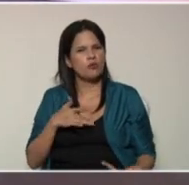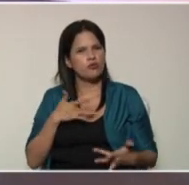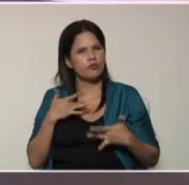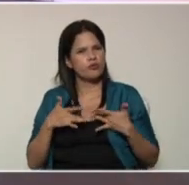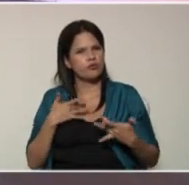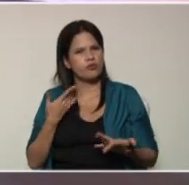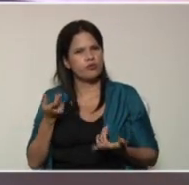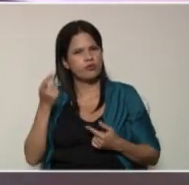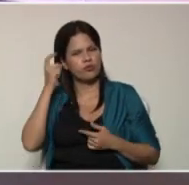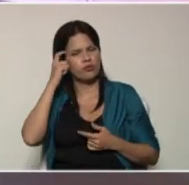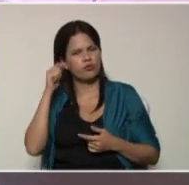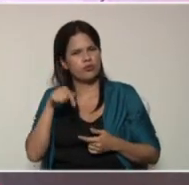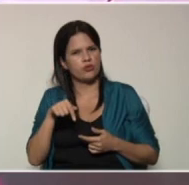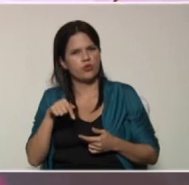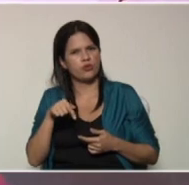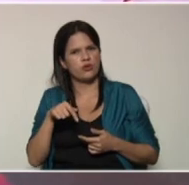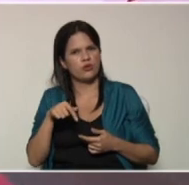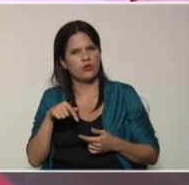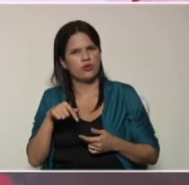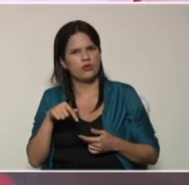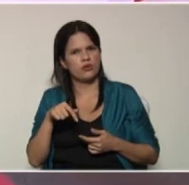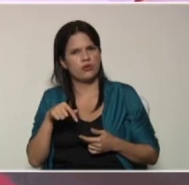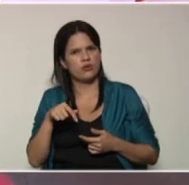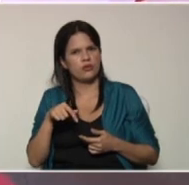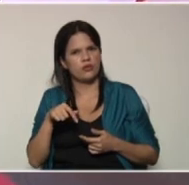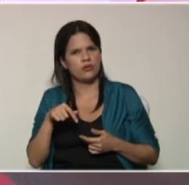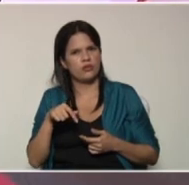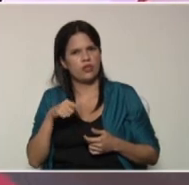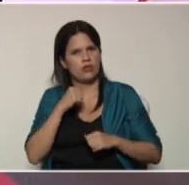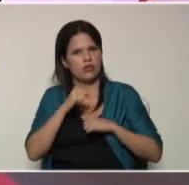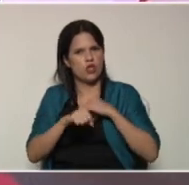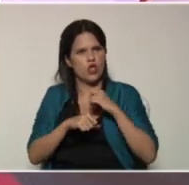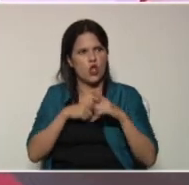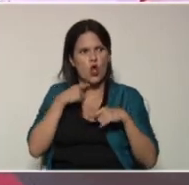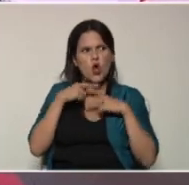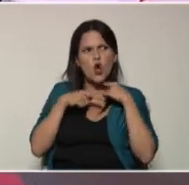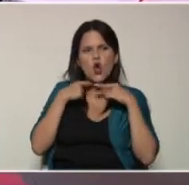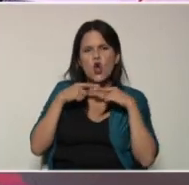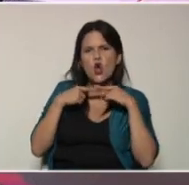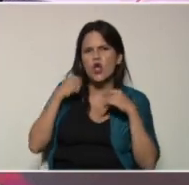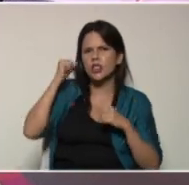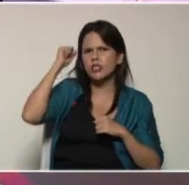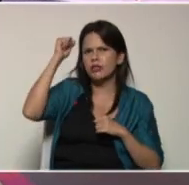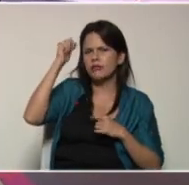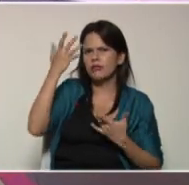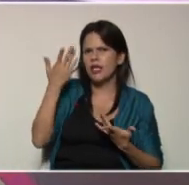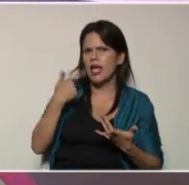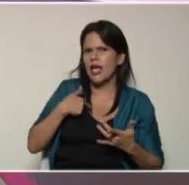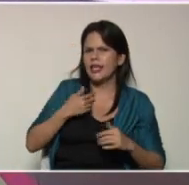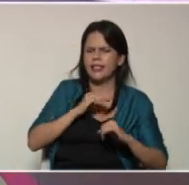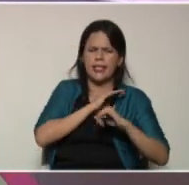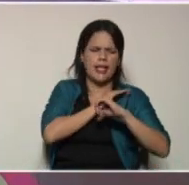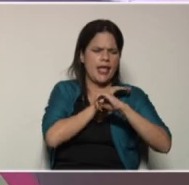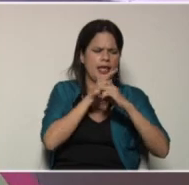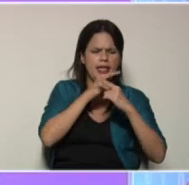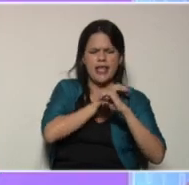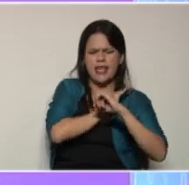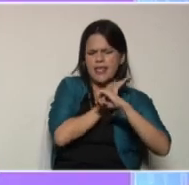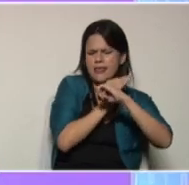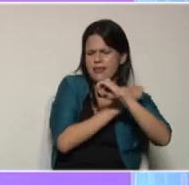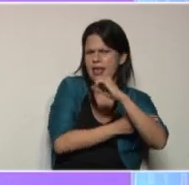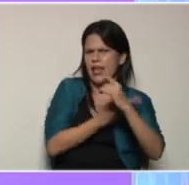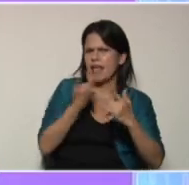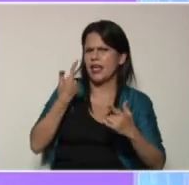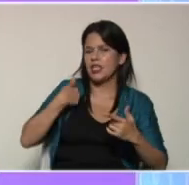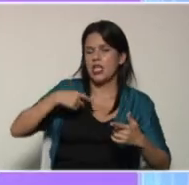de hoy? Hoy nos encontramos a todo color. Excelente. Esa es la energía que tienen siempre nuestras maestras